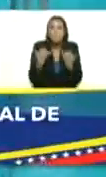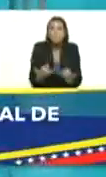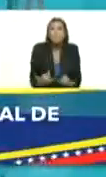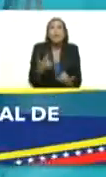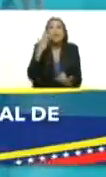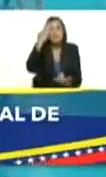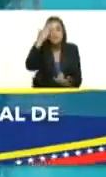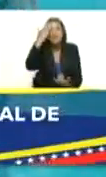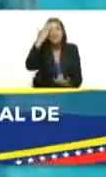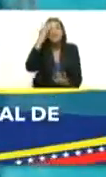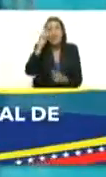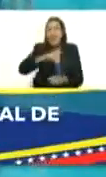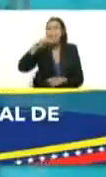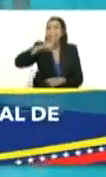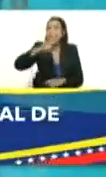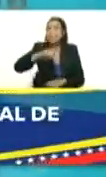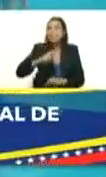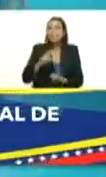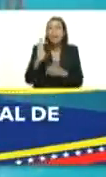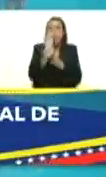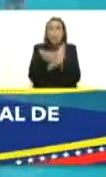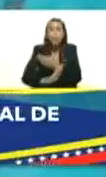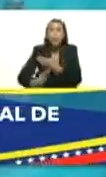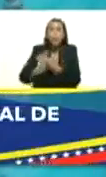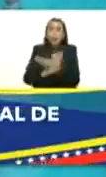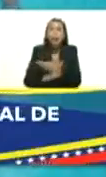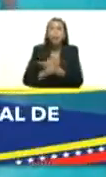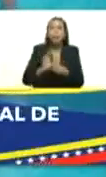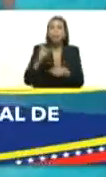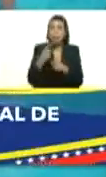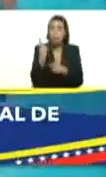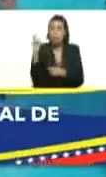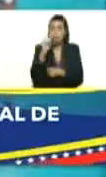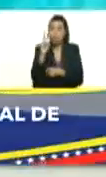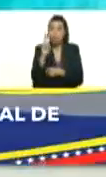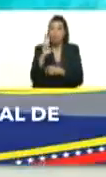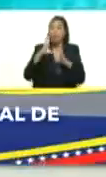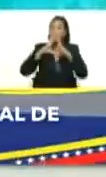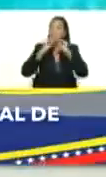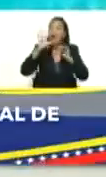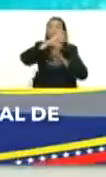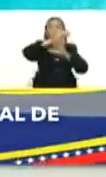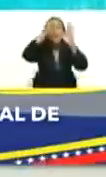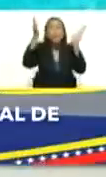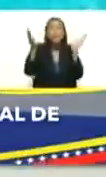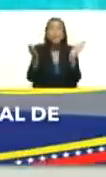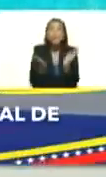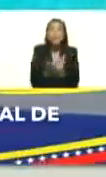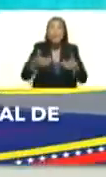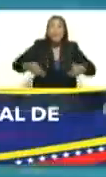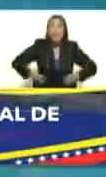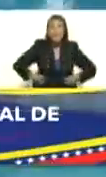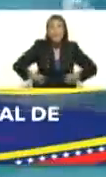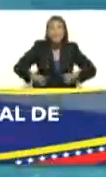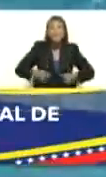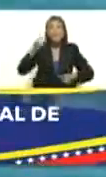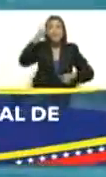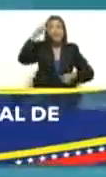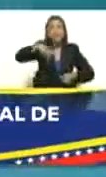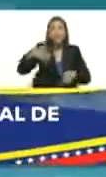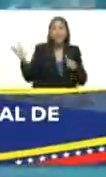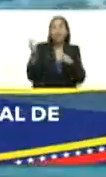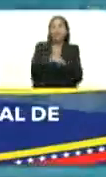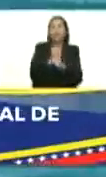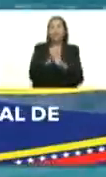ha sabido reconocer la necesidad de preservar esto no sólo para los venezolanos sino para toda la humanidad y el esfuerzo que hoy día se ha